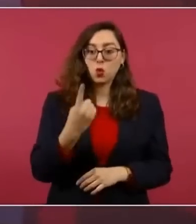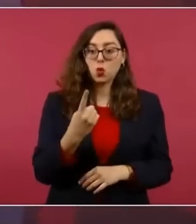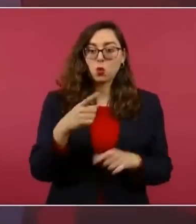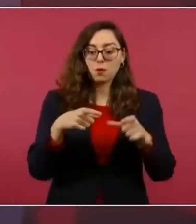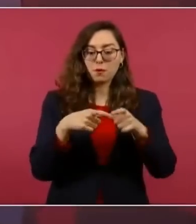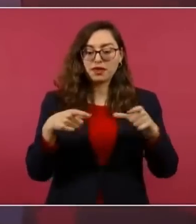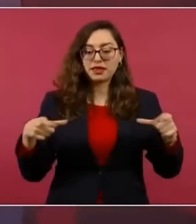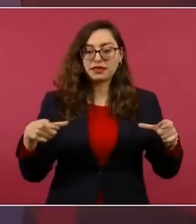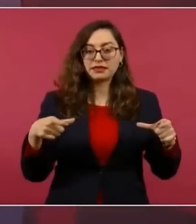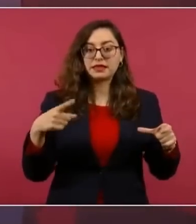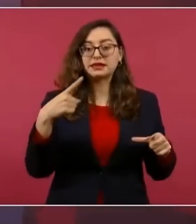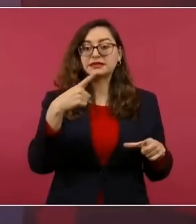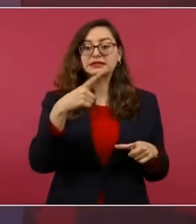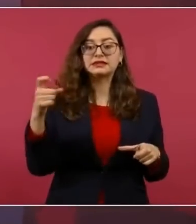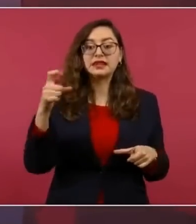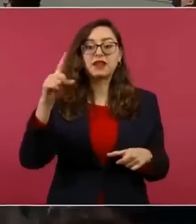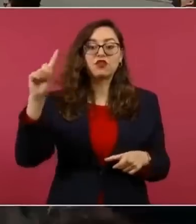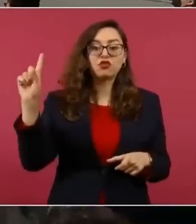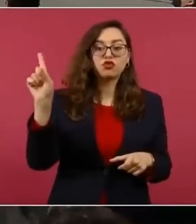¿no? ¿Pesa un gramo? ¿Eh?